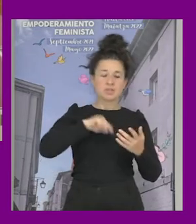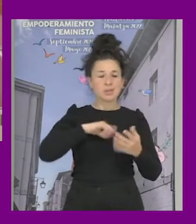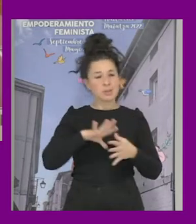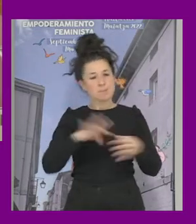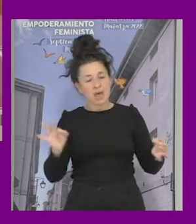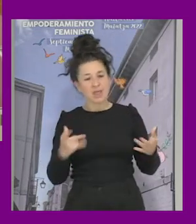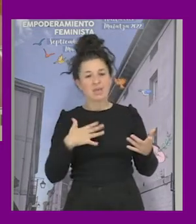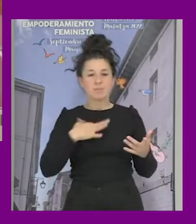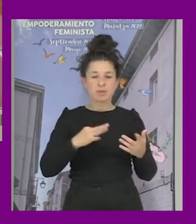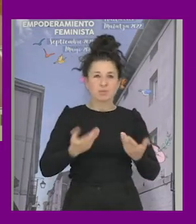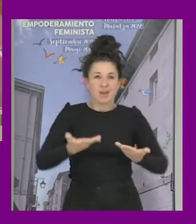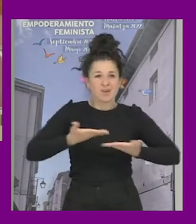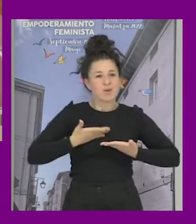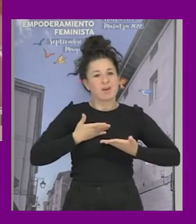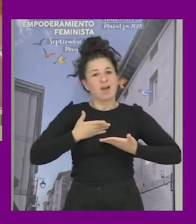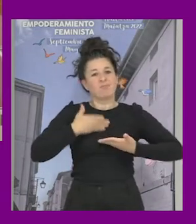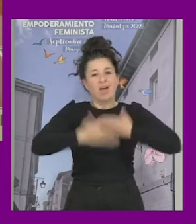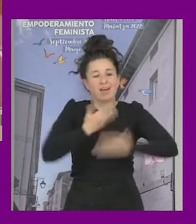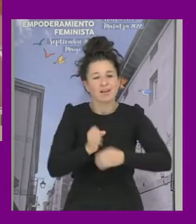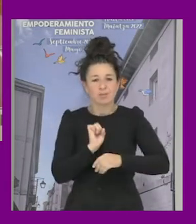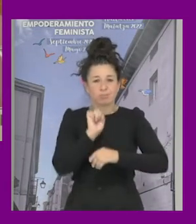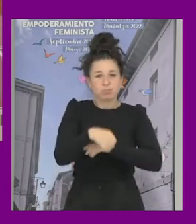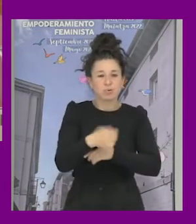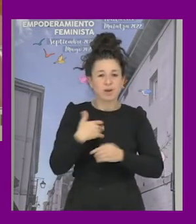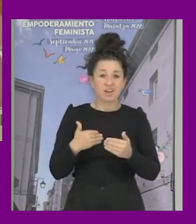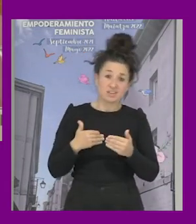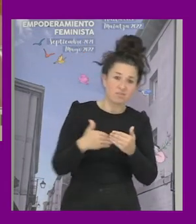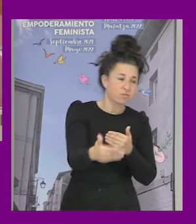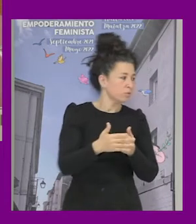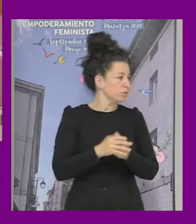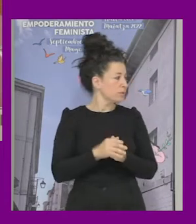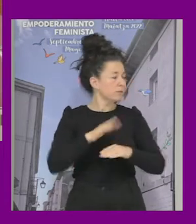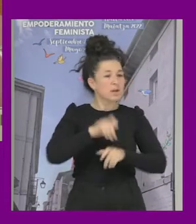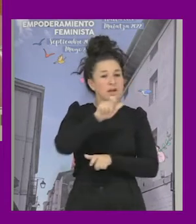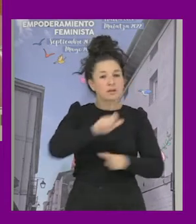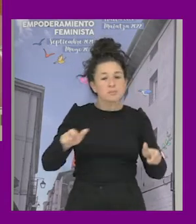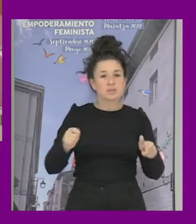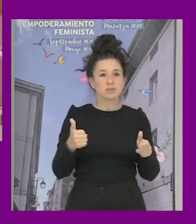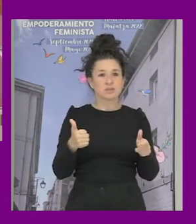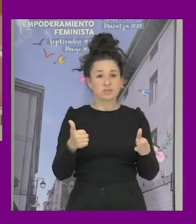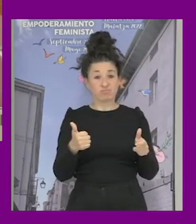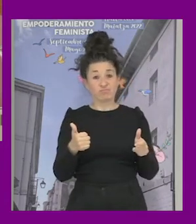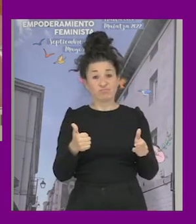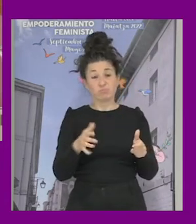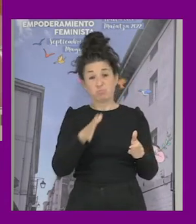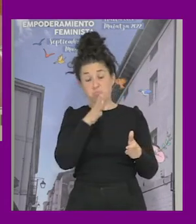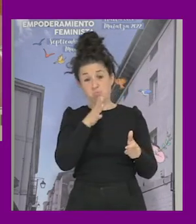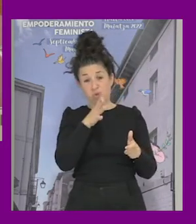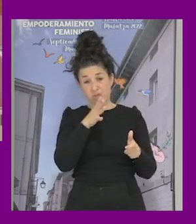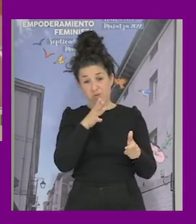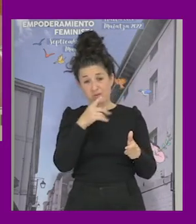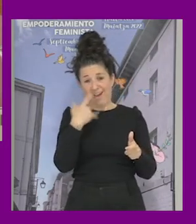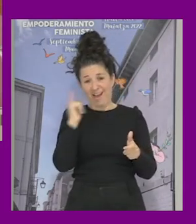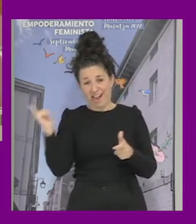seguir adelante no ante este futuro que para los que como yo pensamos que es bastante incierto